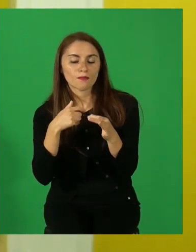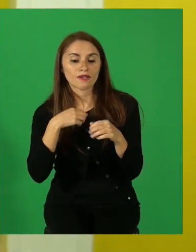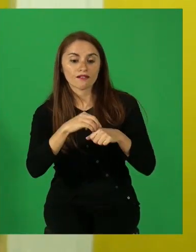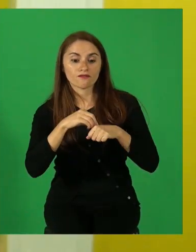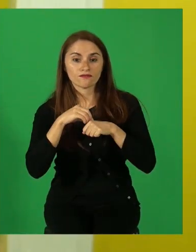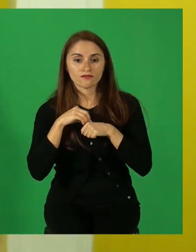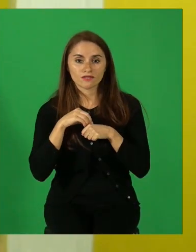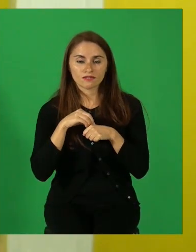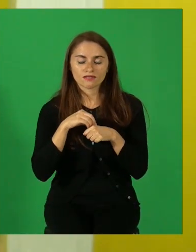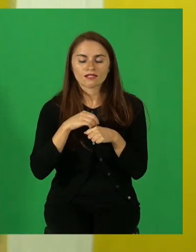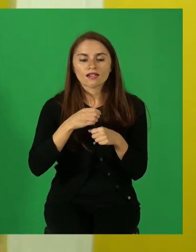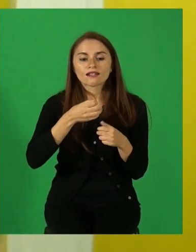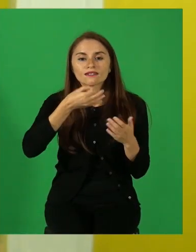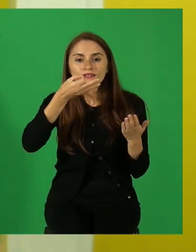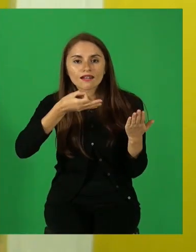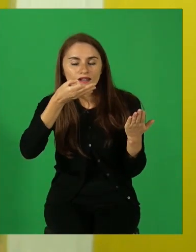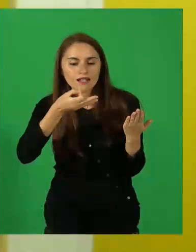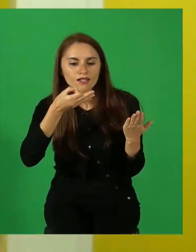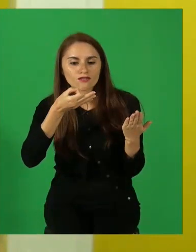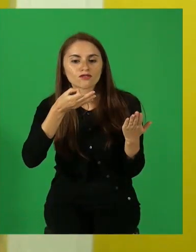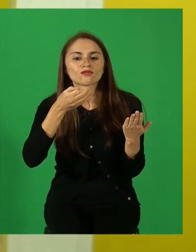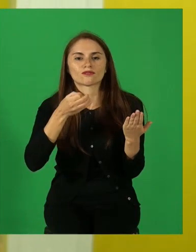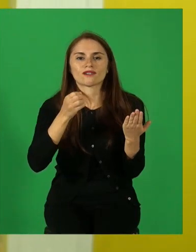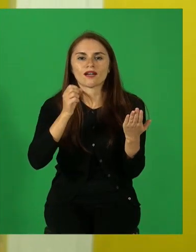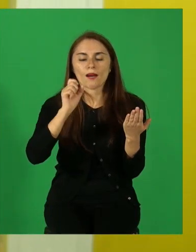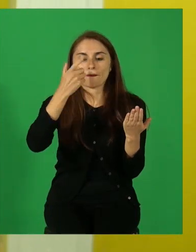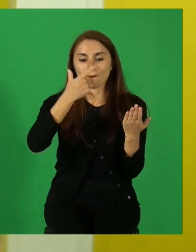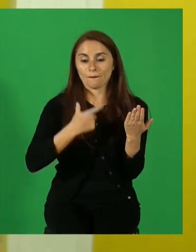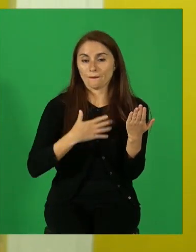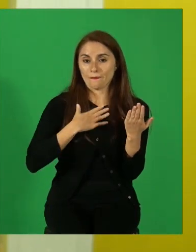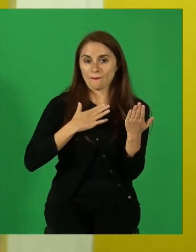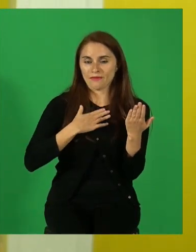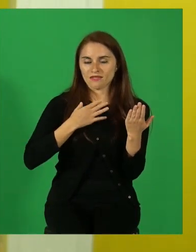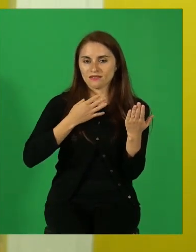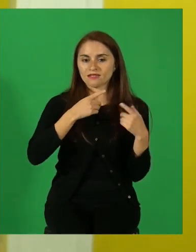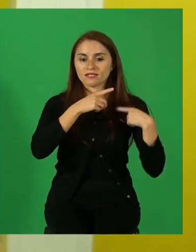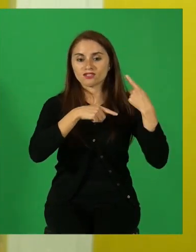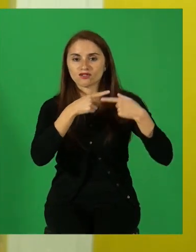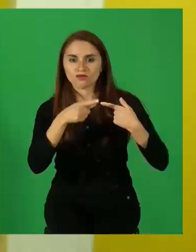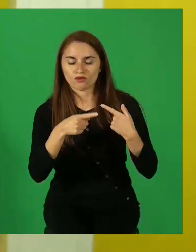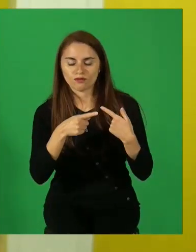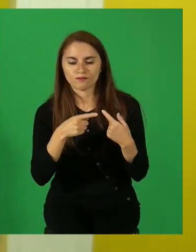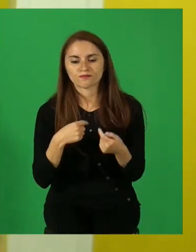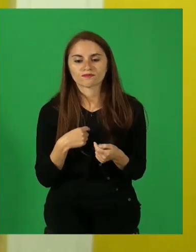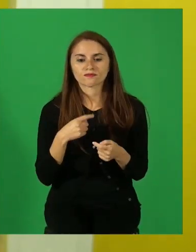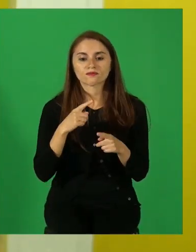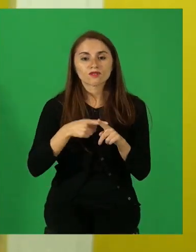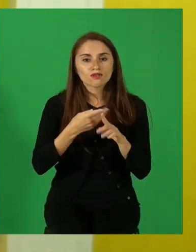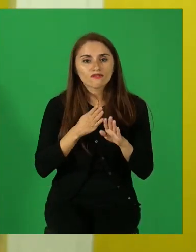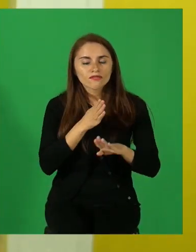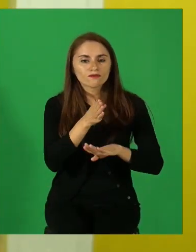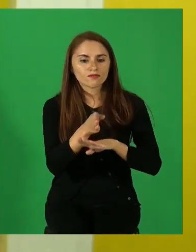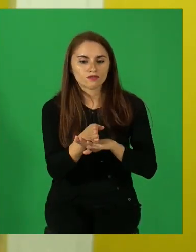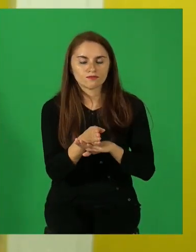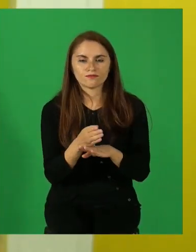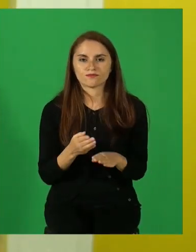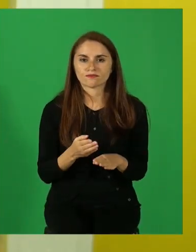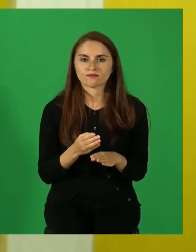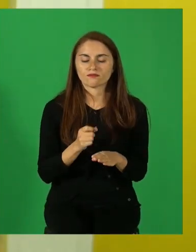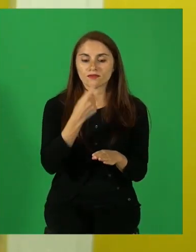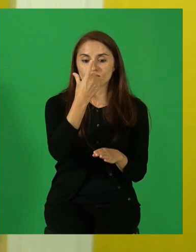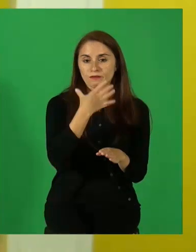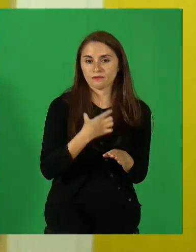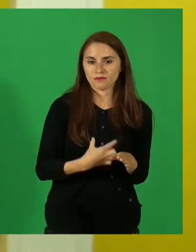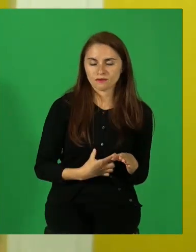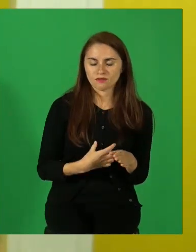dicen que el narrador está contando su propia historia. Dice, vuelvo, primera persona, camino, yo